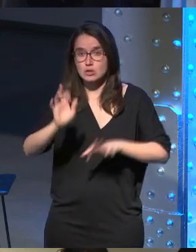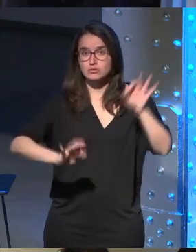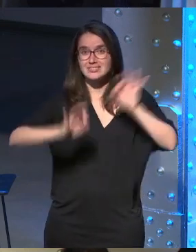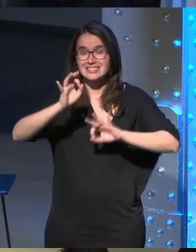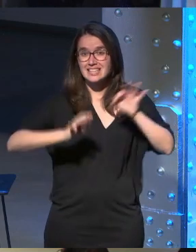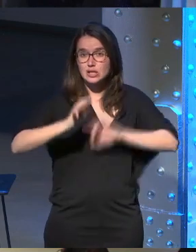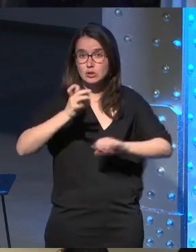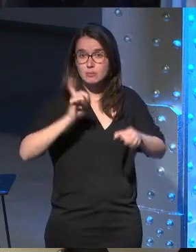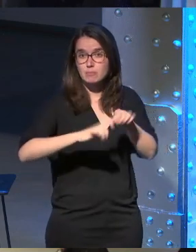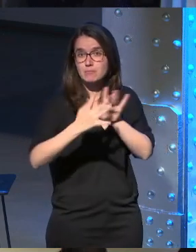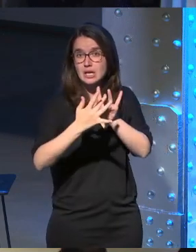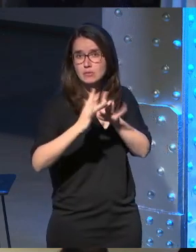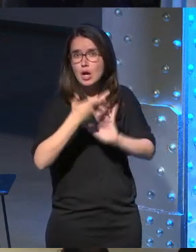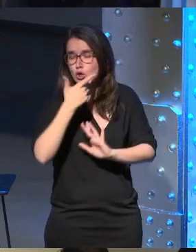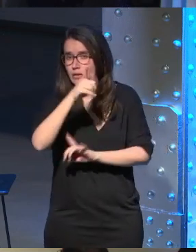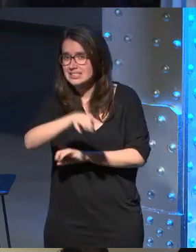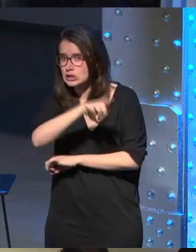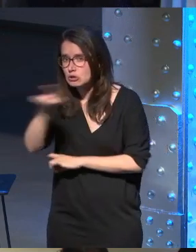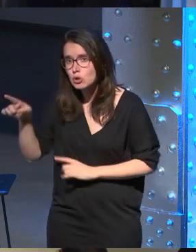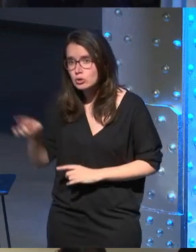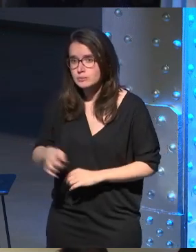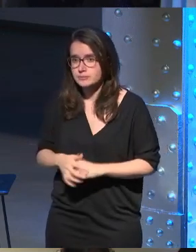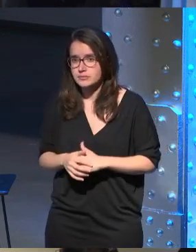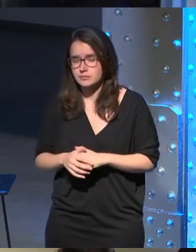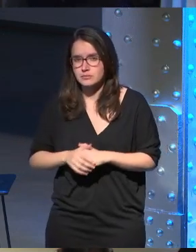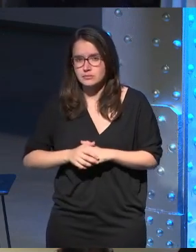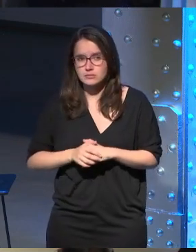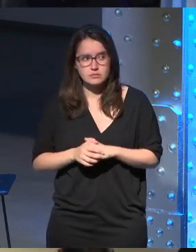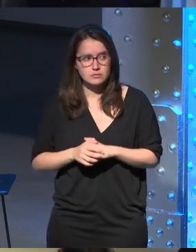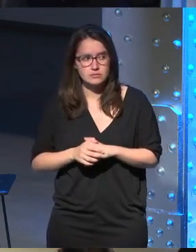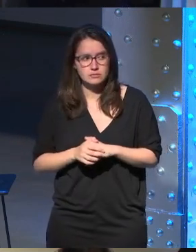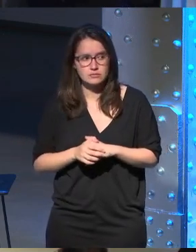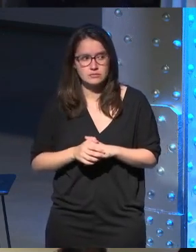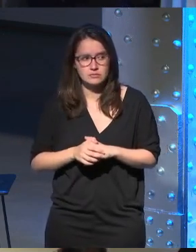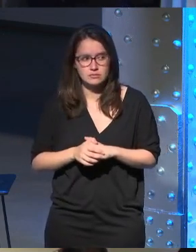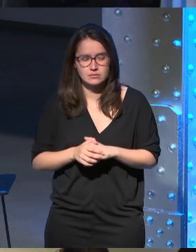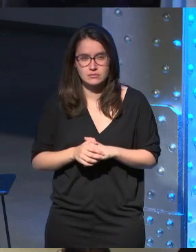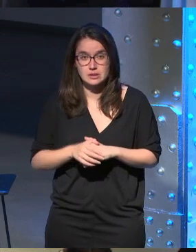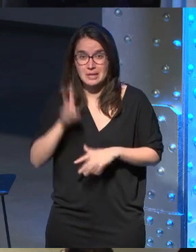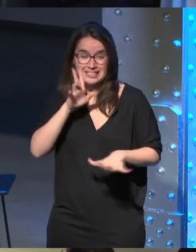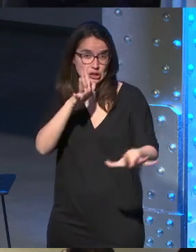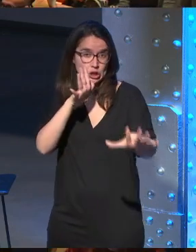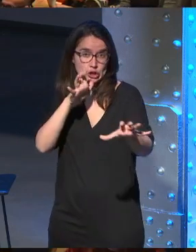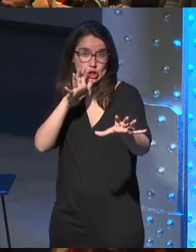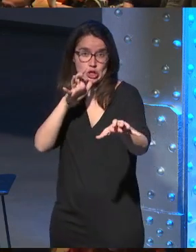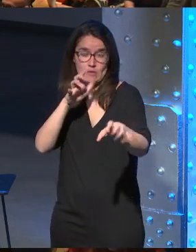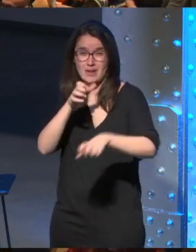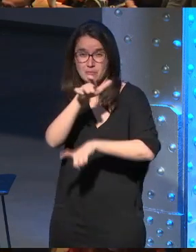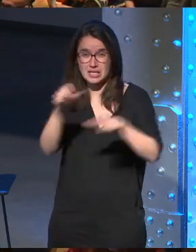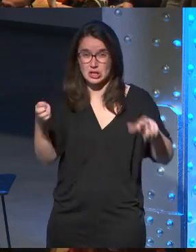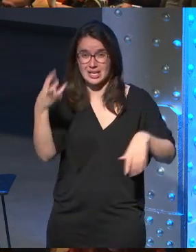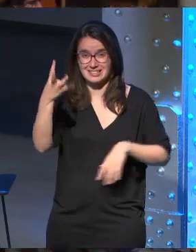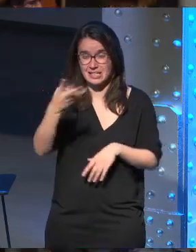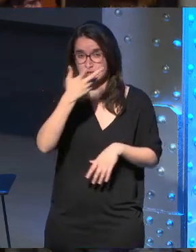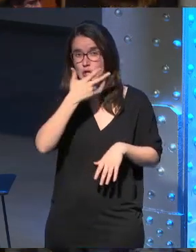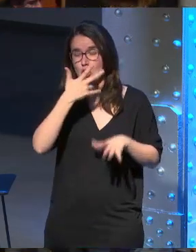no sé si lo conocéis todos teatro interactivo ¿quién conoce teatro interactivo? ¿veis? o sea esto es horrible es horrible hay tres personas que